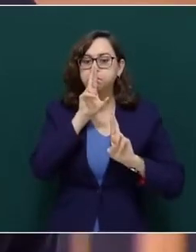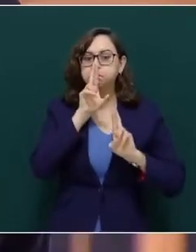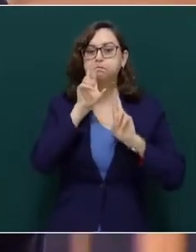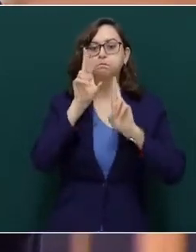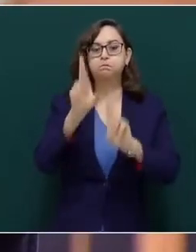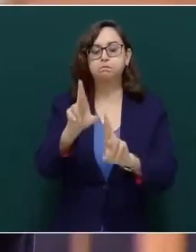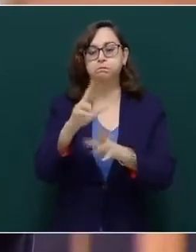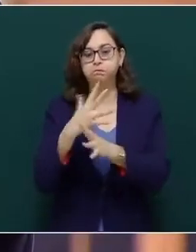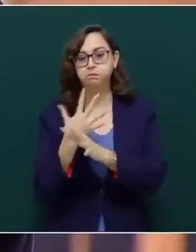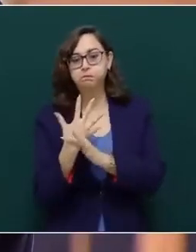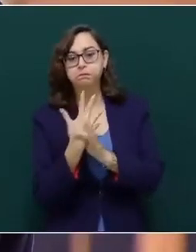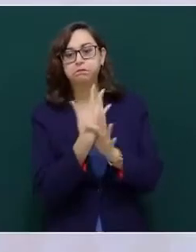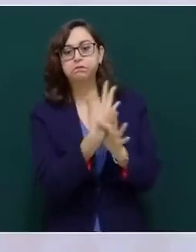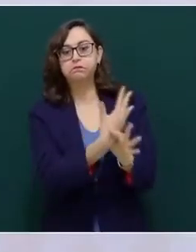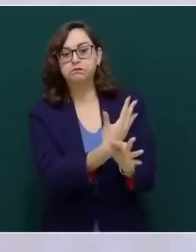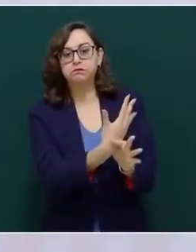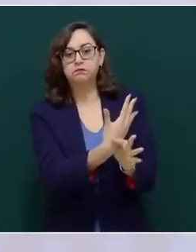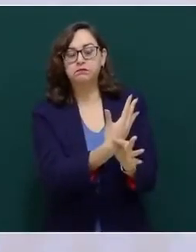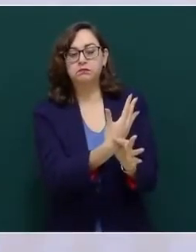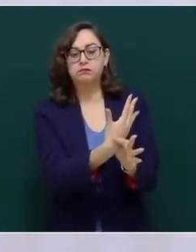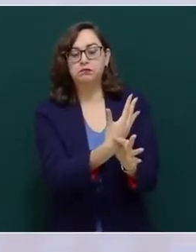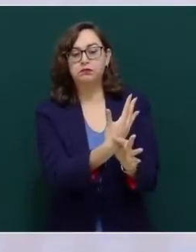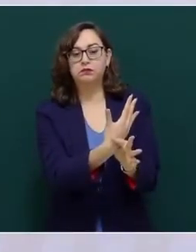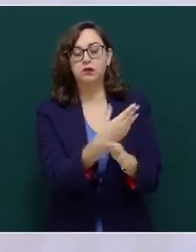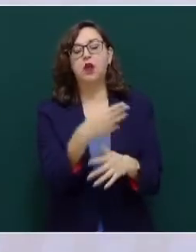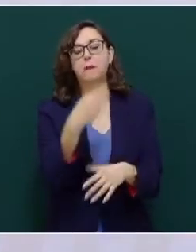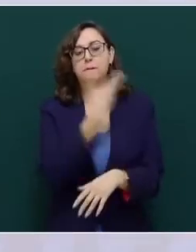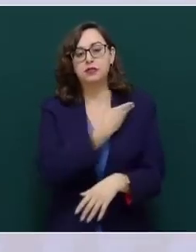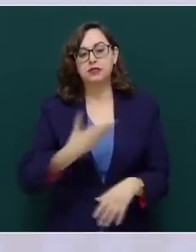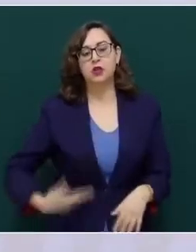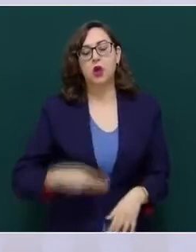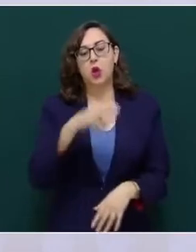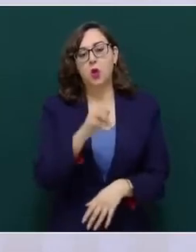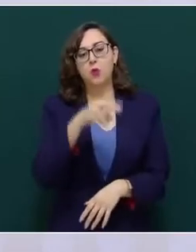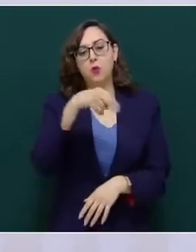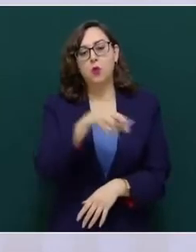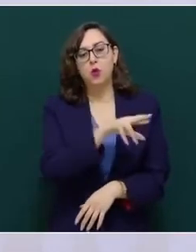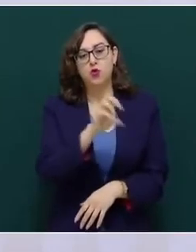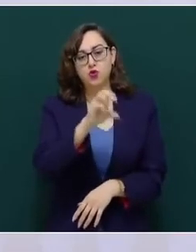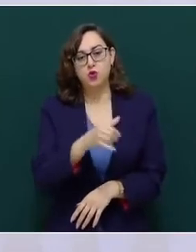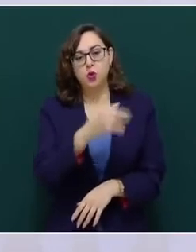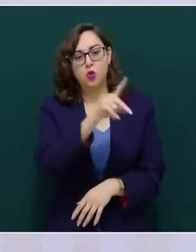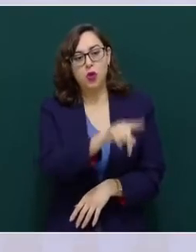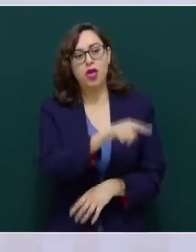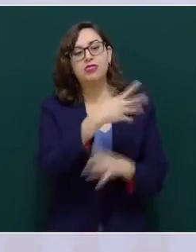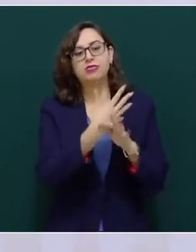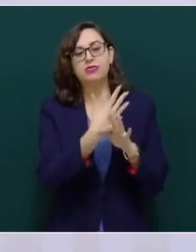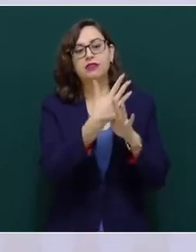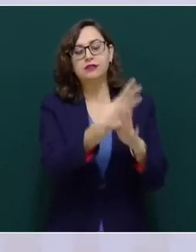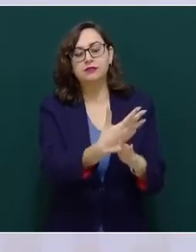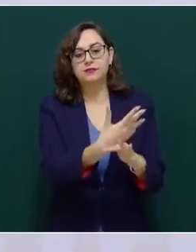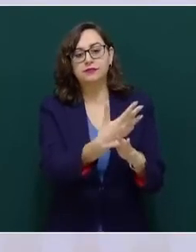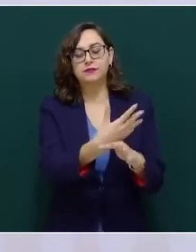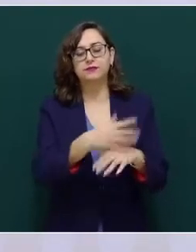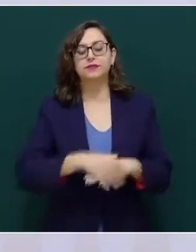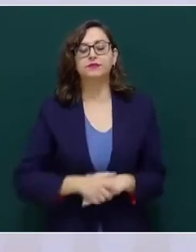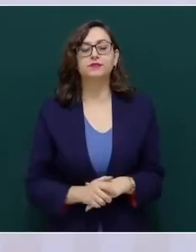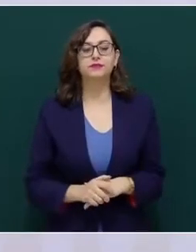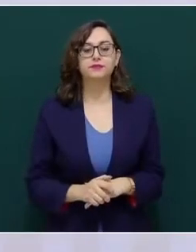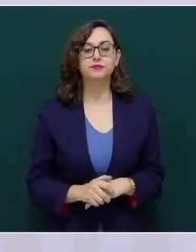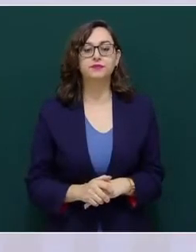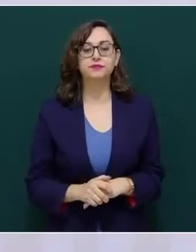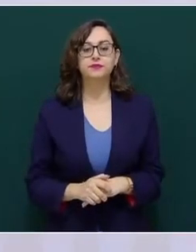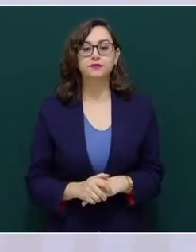hiciera el presidente Monroe. En un párrafo significativo, Jefferson dice